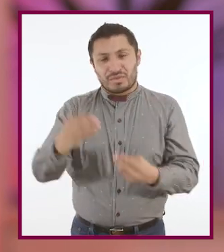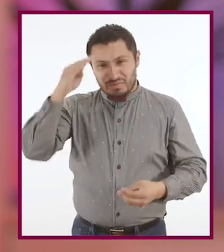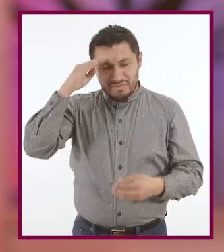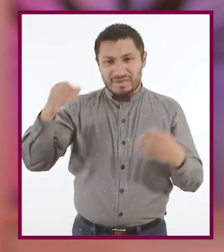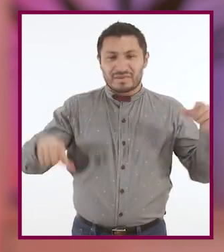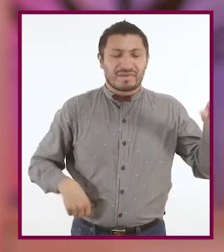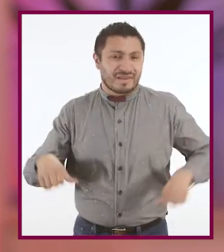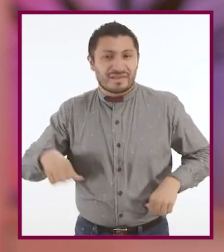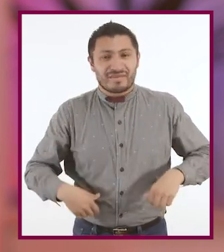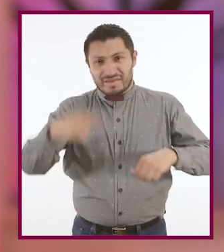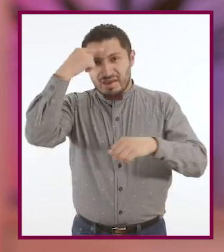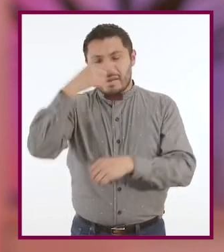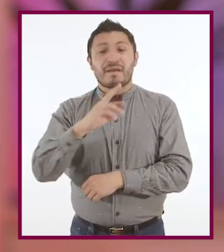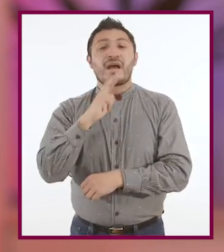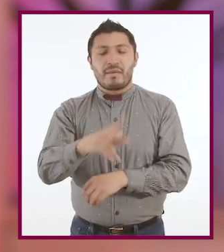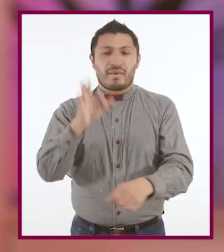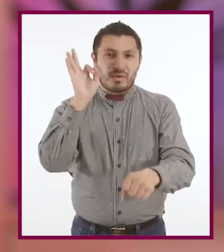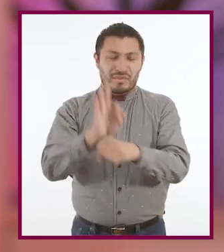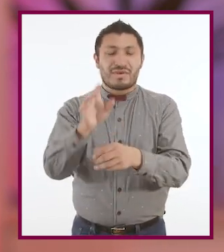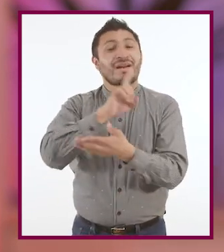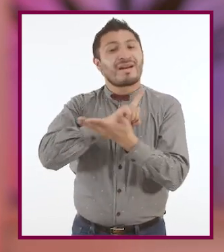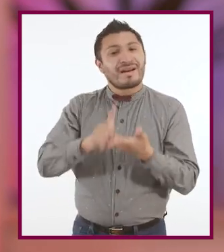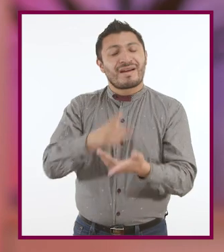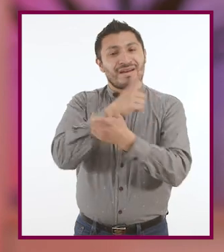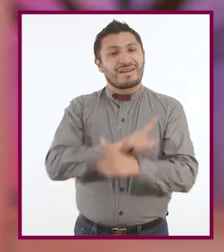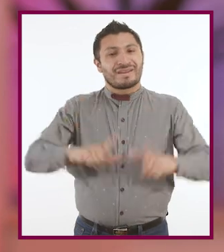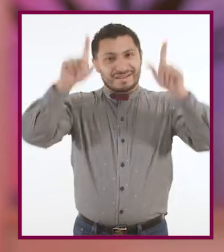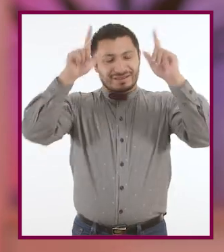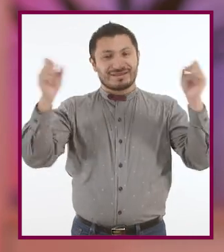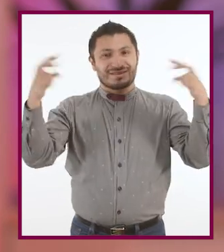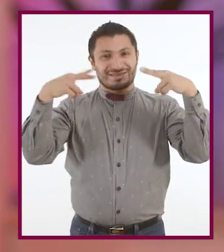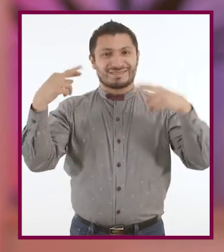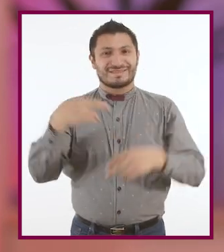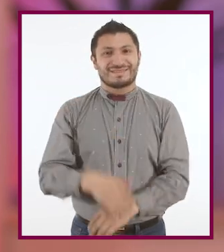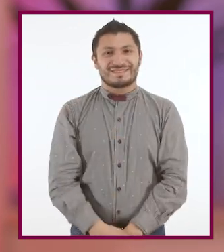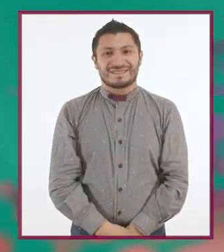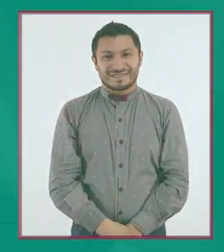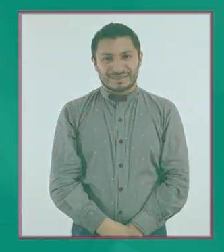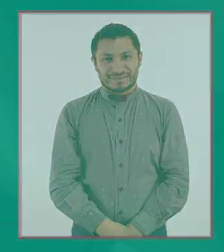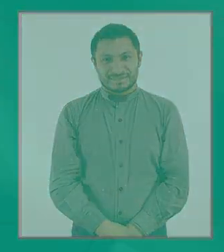y todos juntos pensemos en acciones para el mejor ejercicio de nuestros derechos y libertades. ¡Hasta luego!